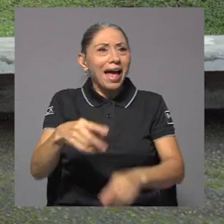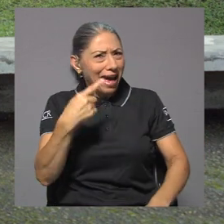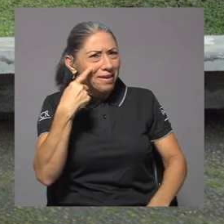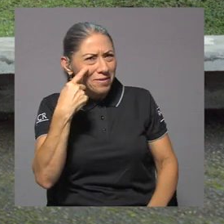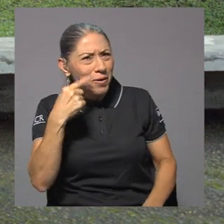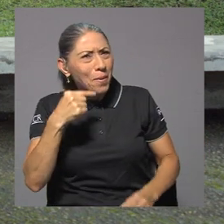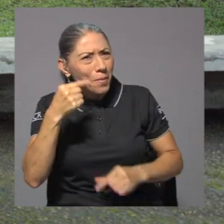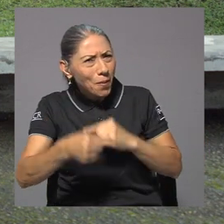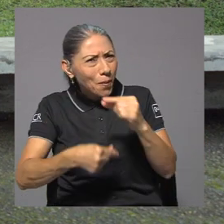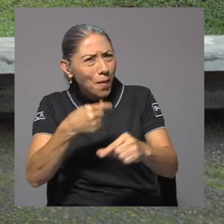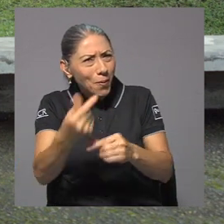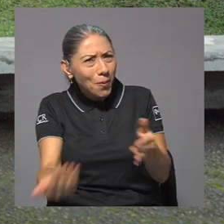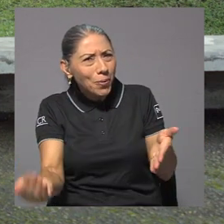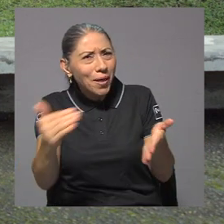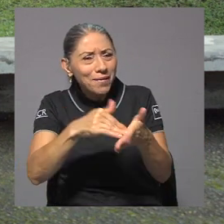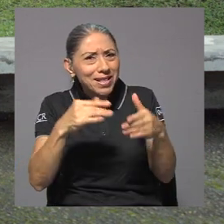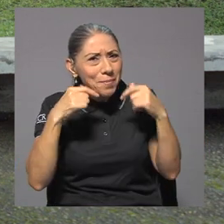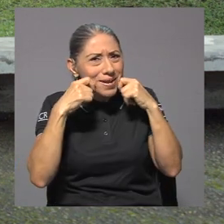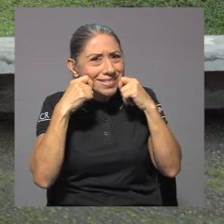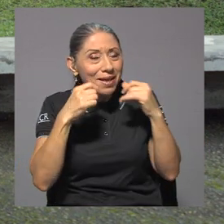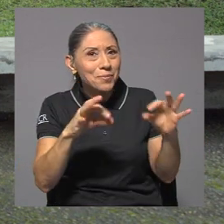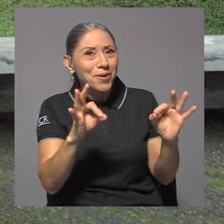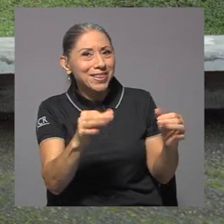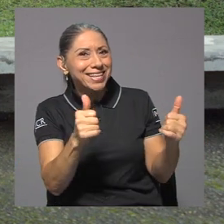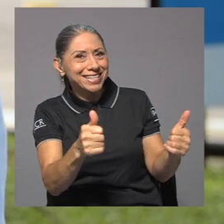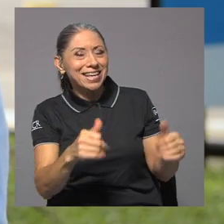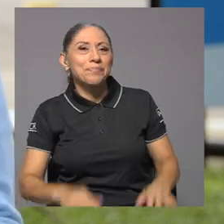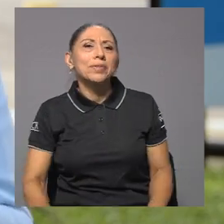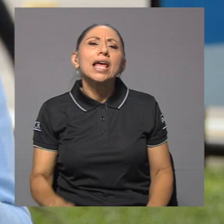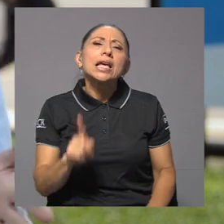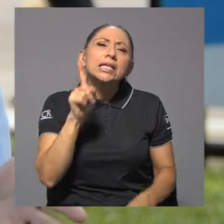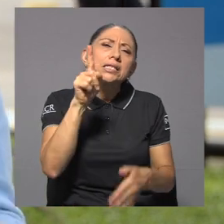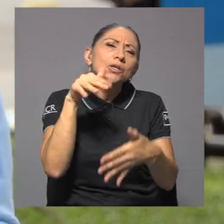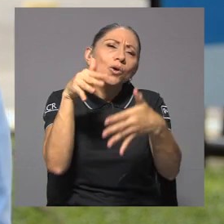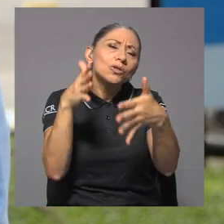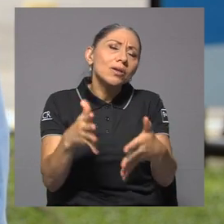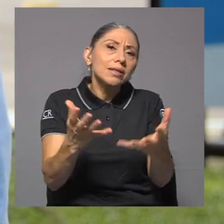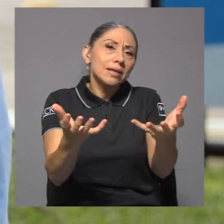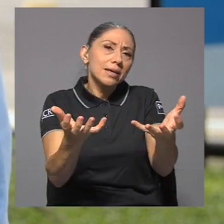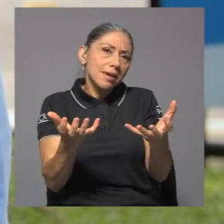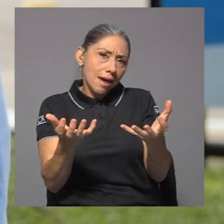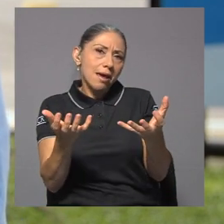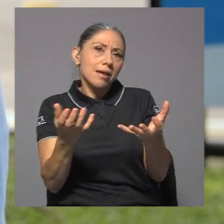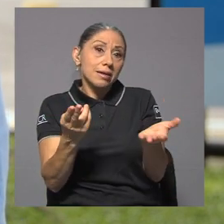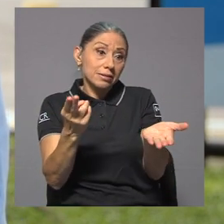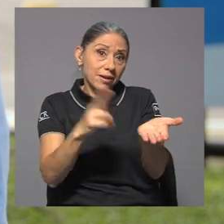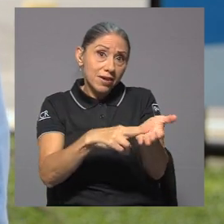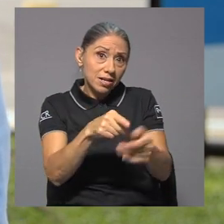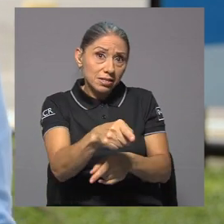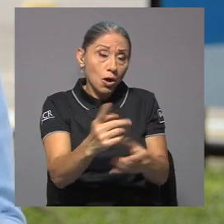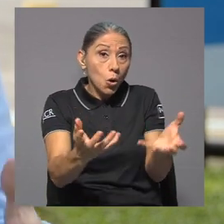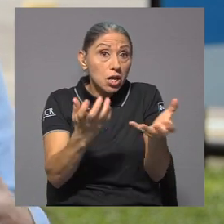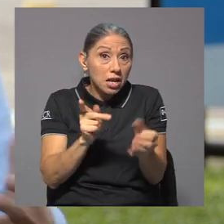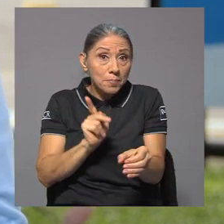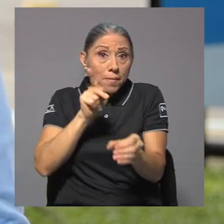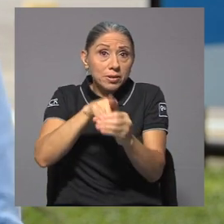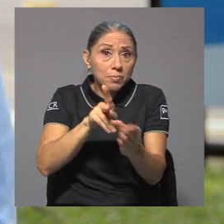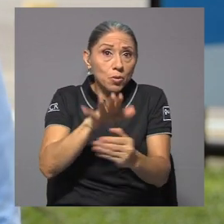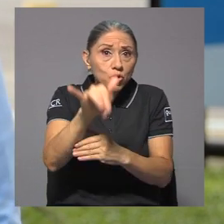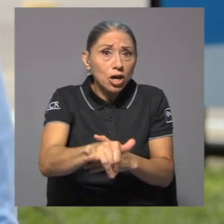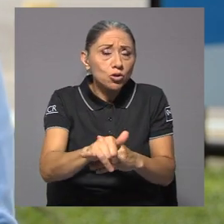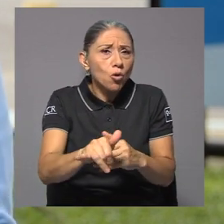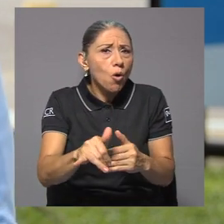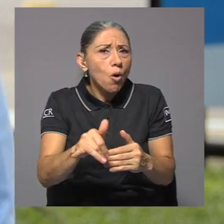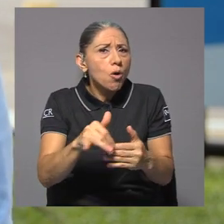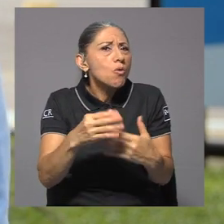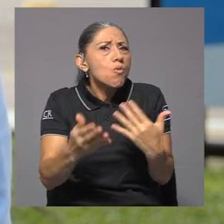entonces los estudiantes... Ahí veo que poco a poco están retomando otra vez la presencialidad por dicha. Si un estudiante quiere inscribirse o ser parte de alguno de